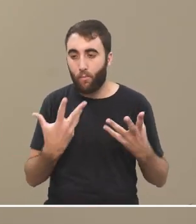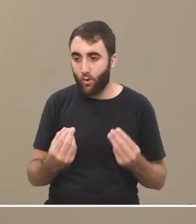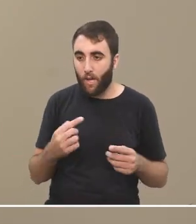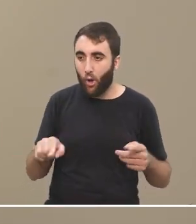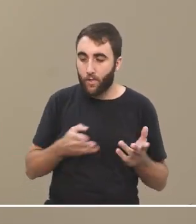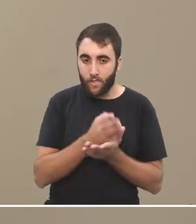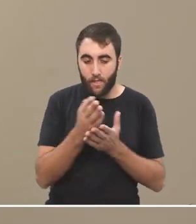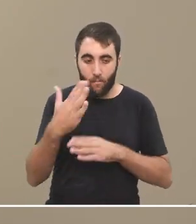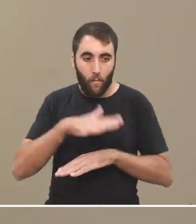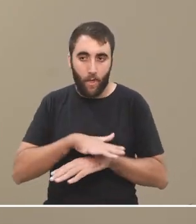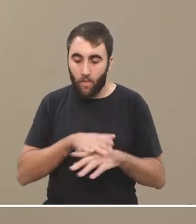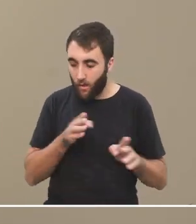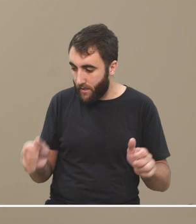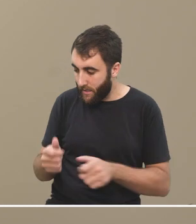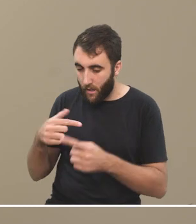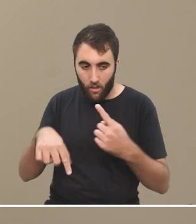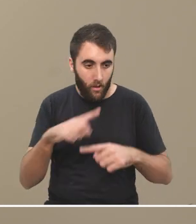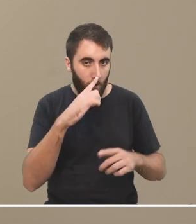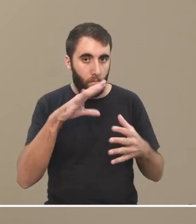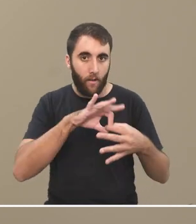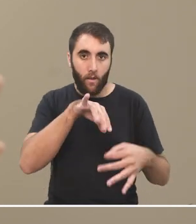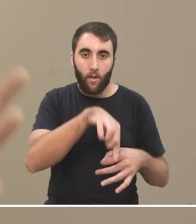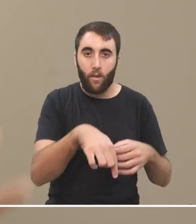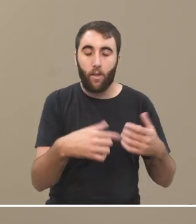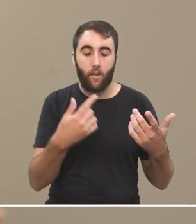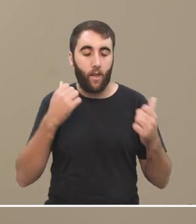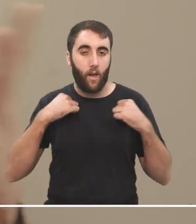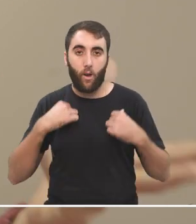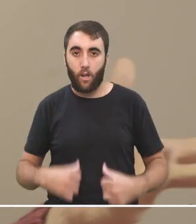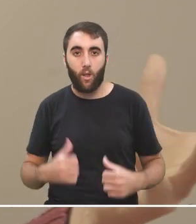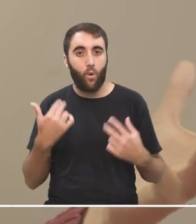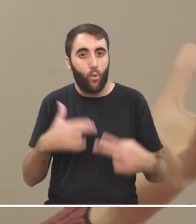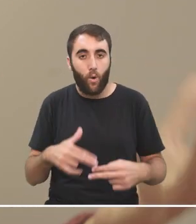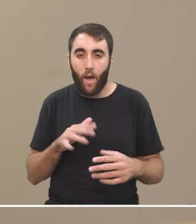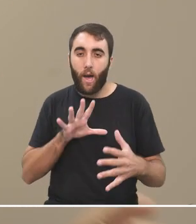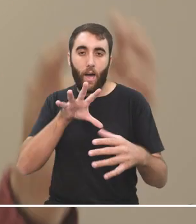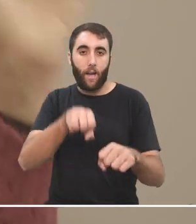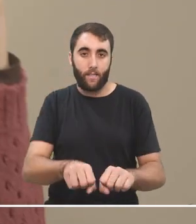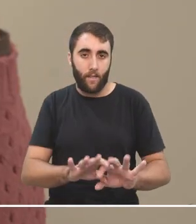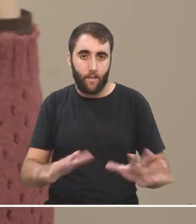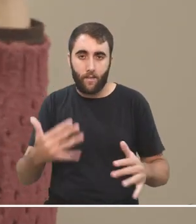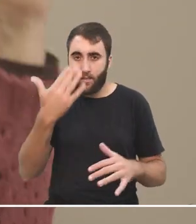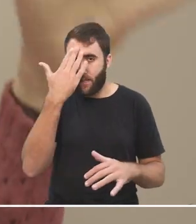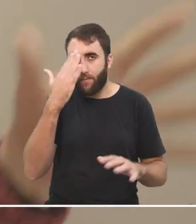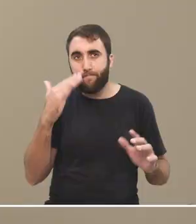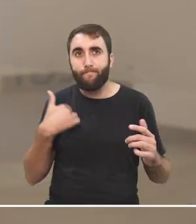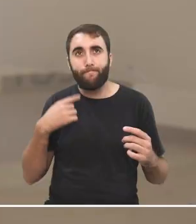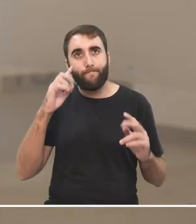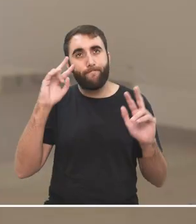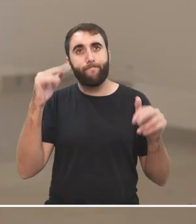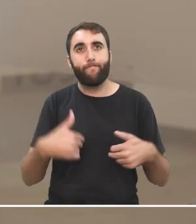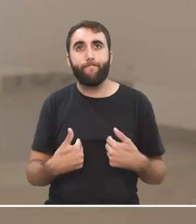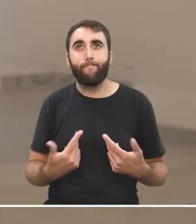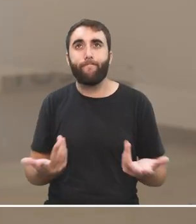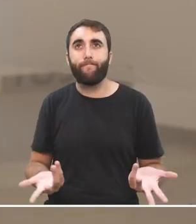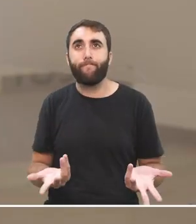o de las que podemos consumir entonces esto es agotador nunca lo lograremos entonces tratar de hacer un clic en algún momento